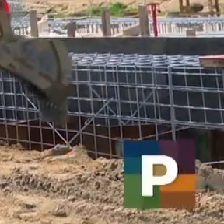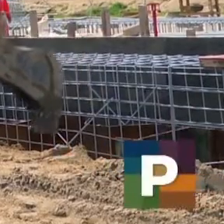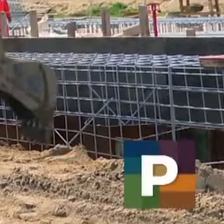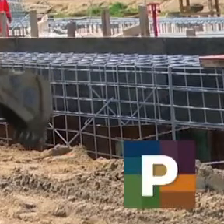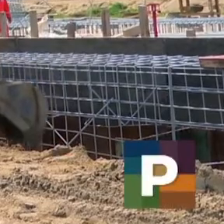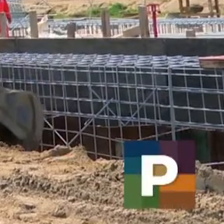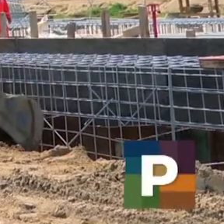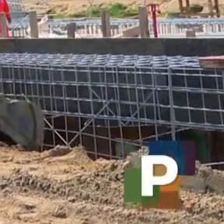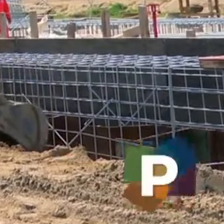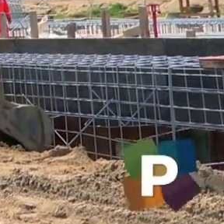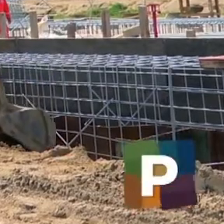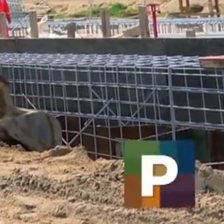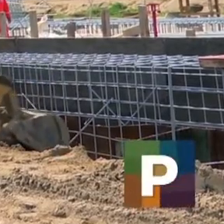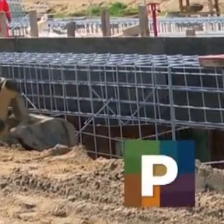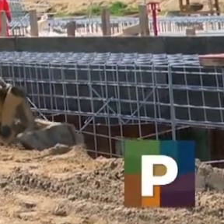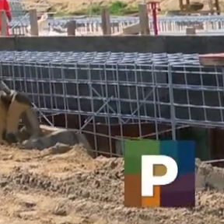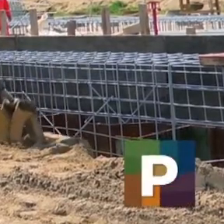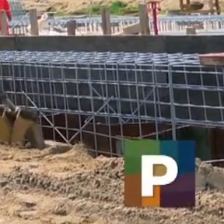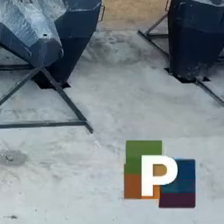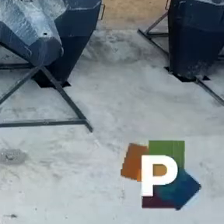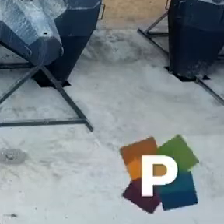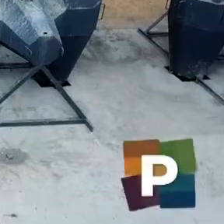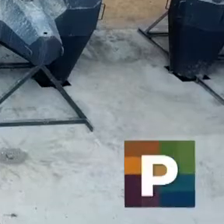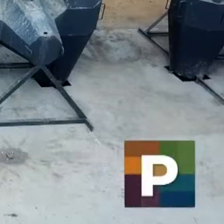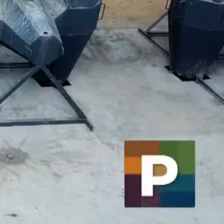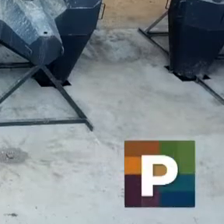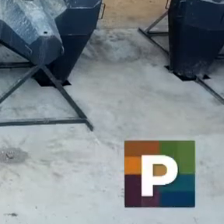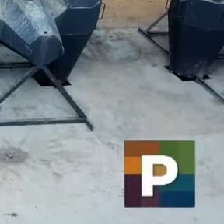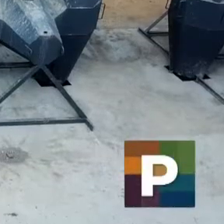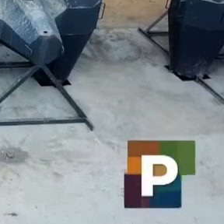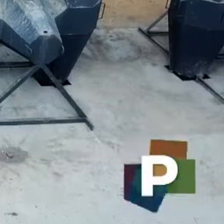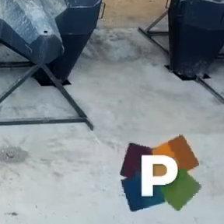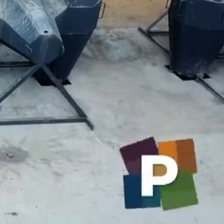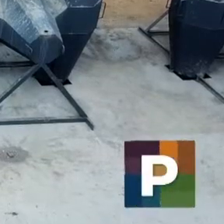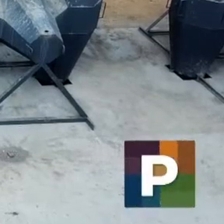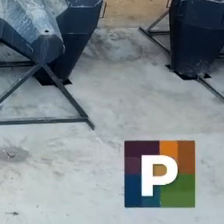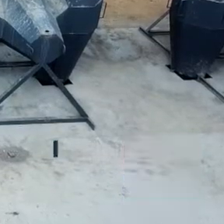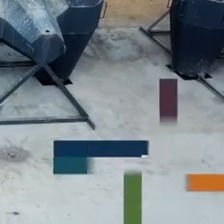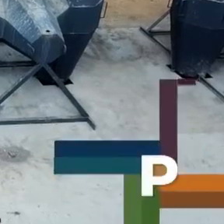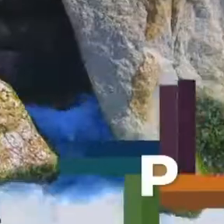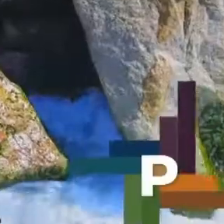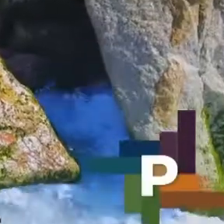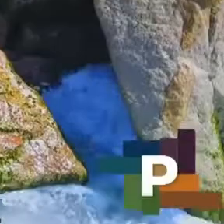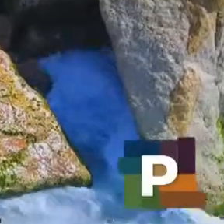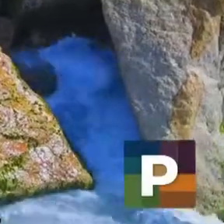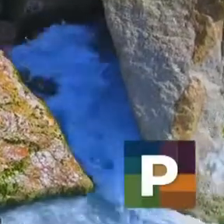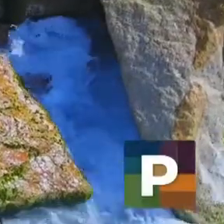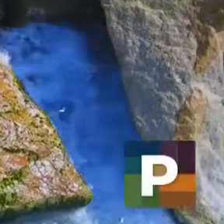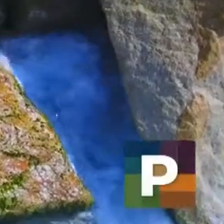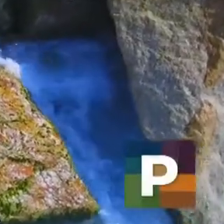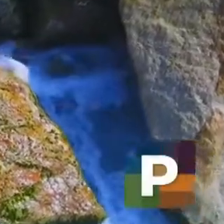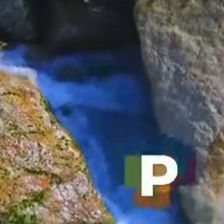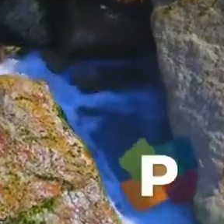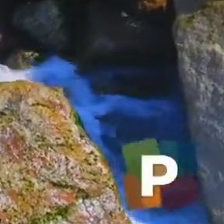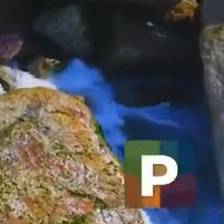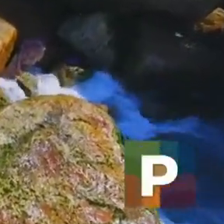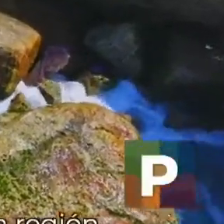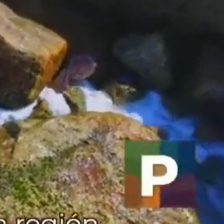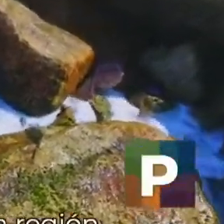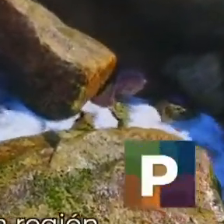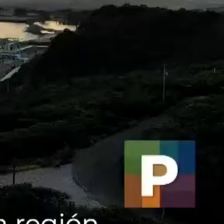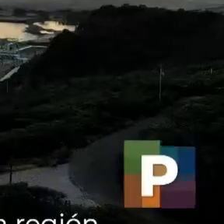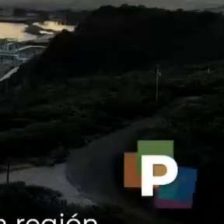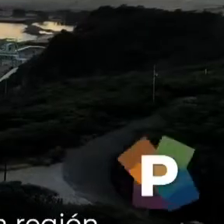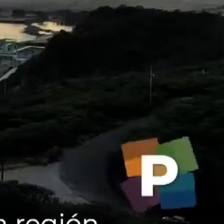Las obras del corredor interoceánico generan empleos directos e indirectos que impactan a las familias mexicanas